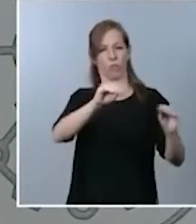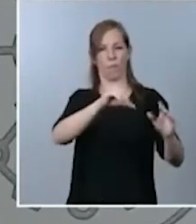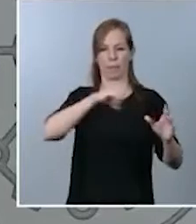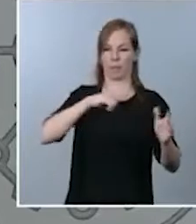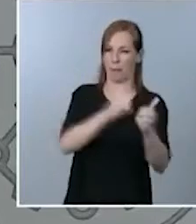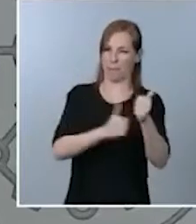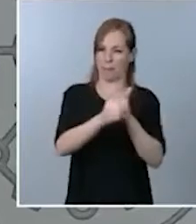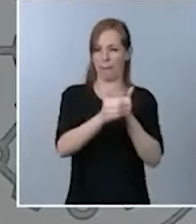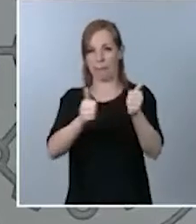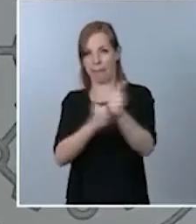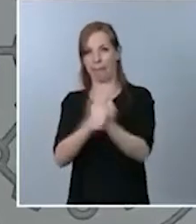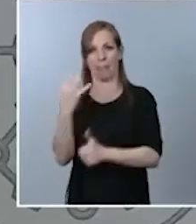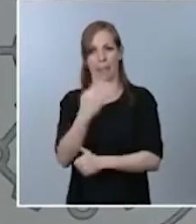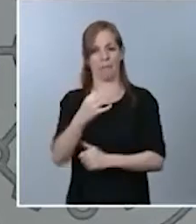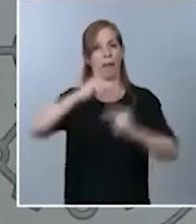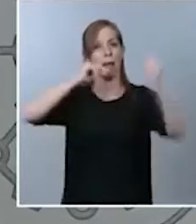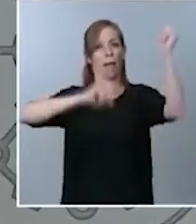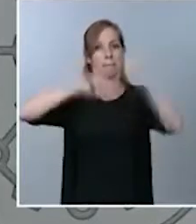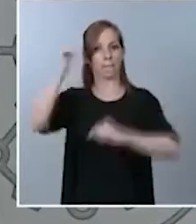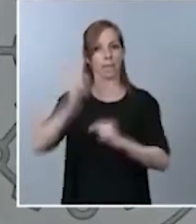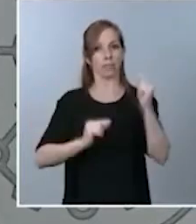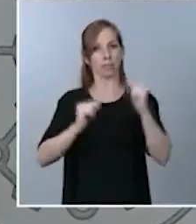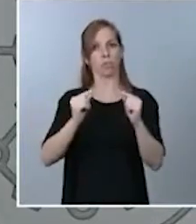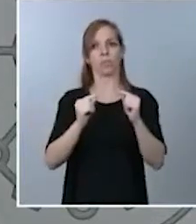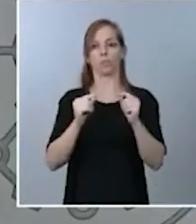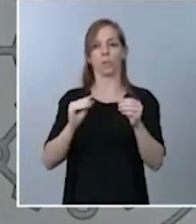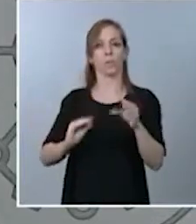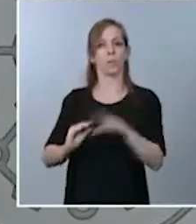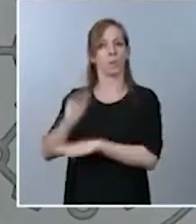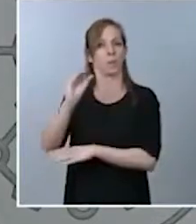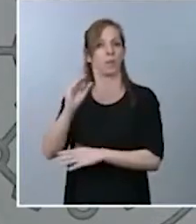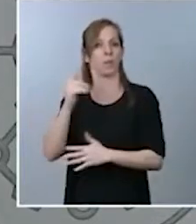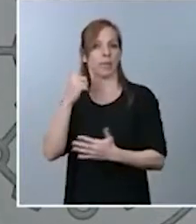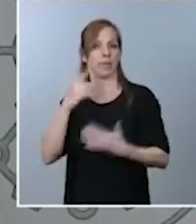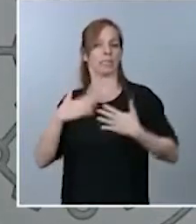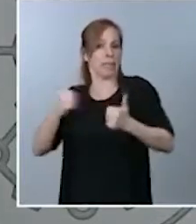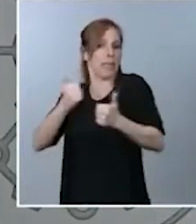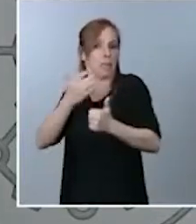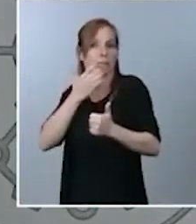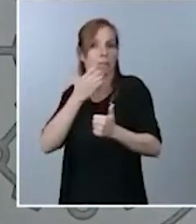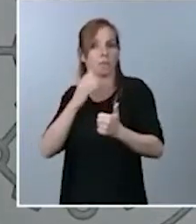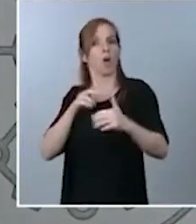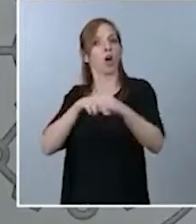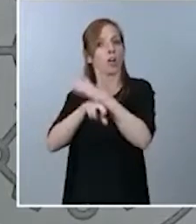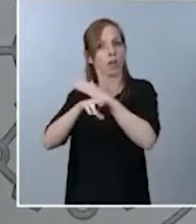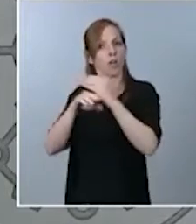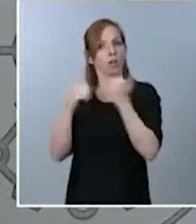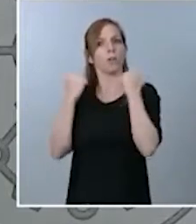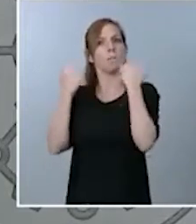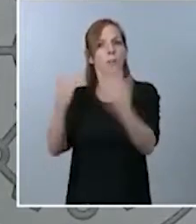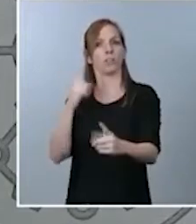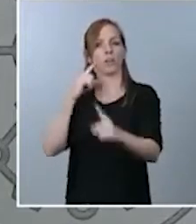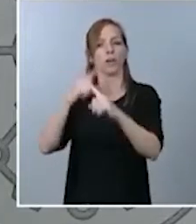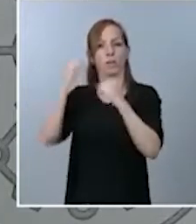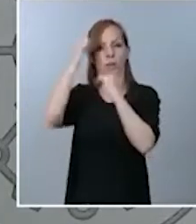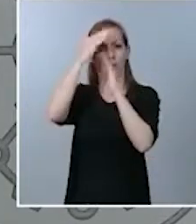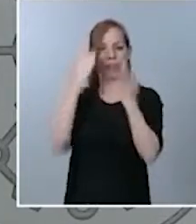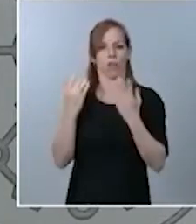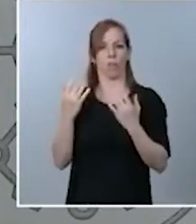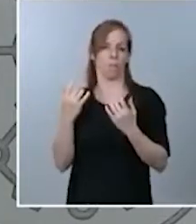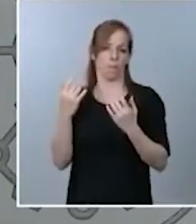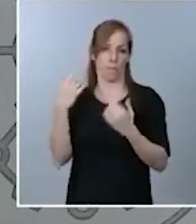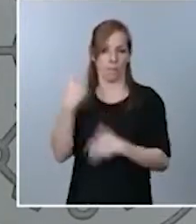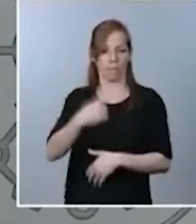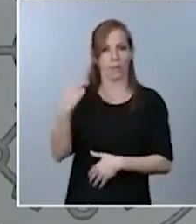presupuestos que dotan a la sanidad, por ejemplo, de mayores recursos para fortalecer la tensión primaria o para combatir